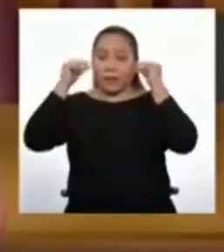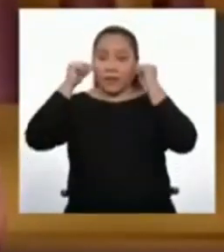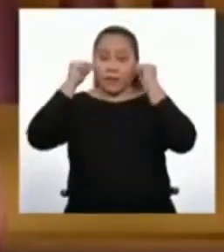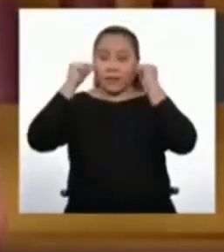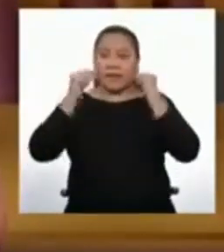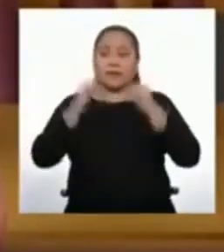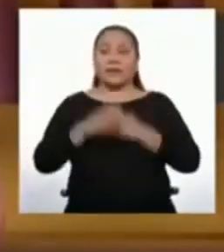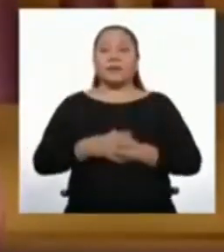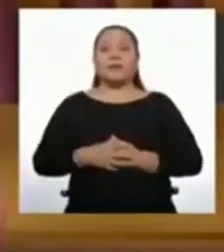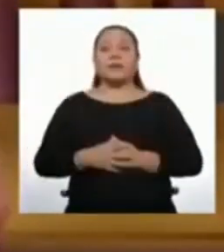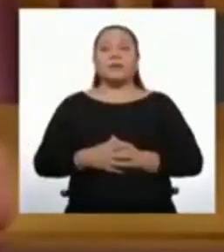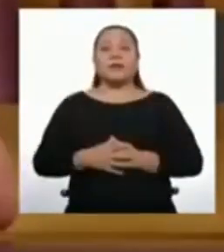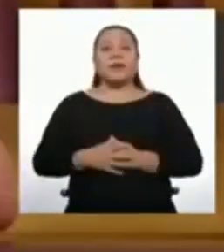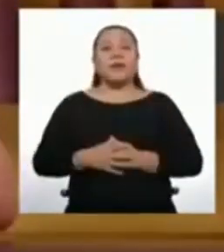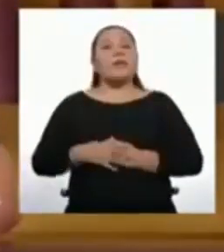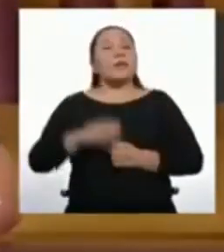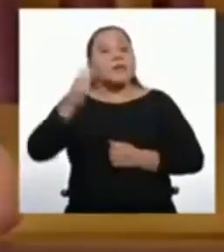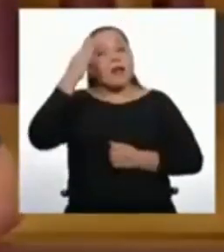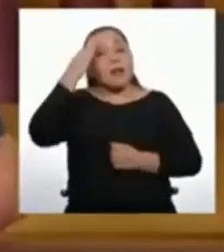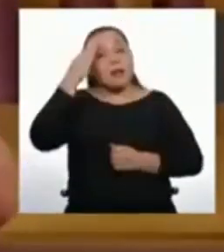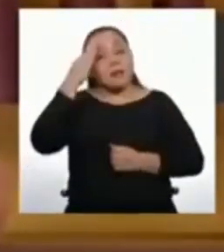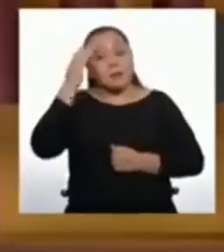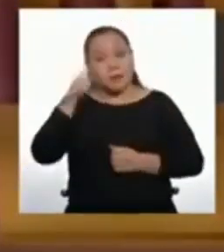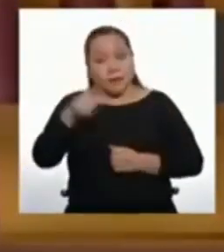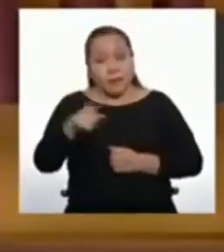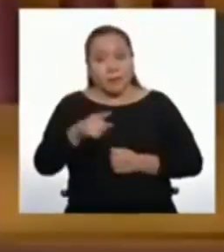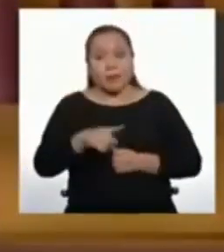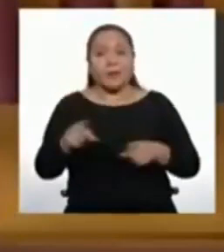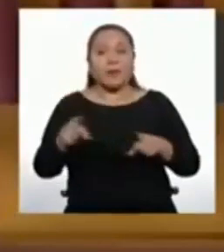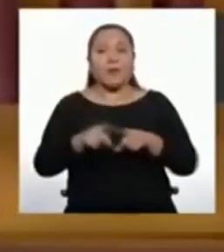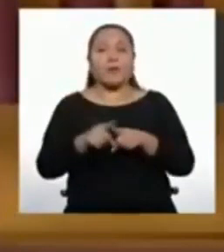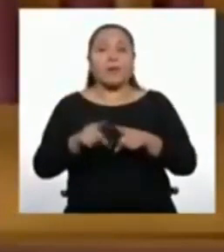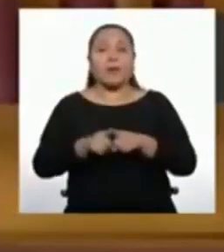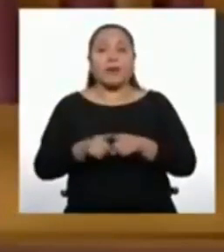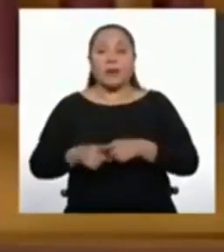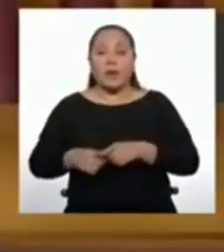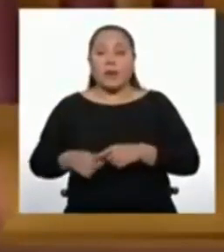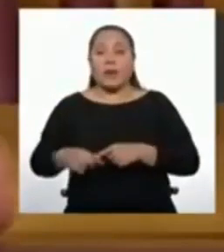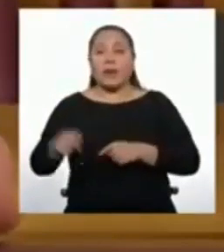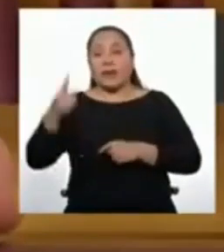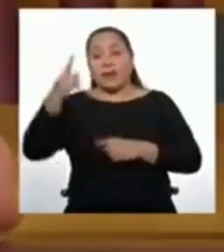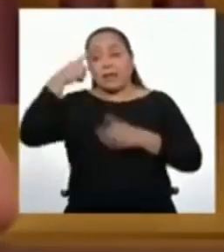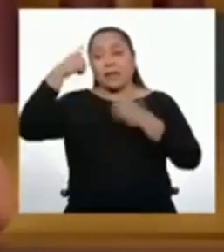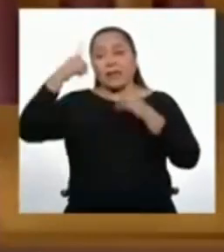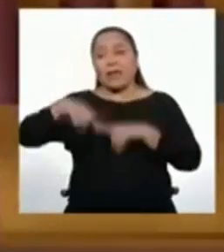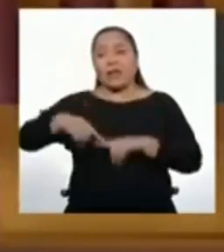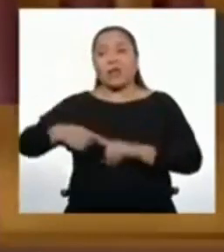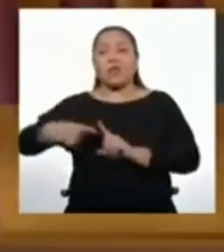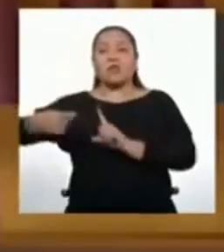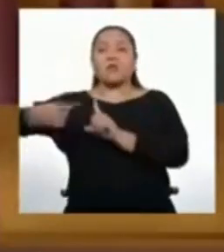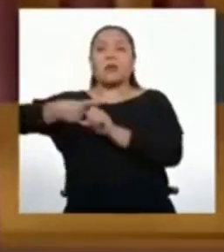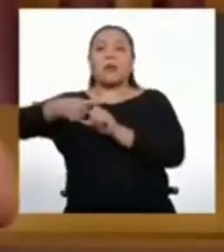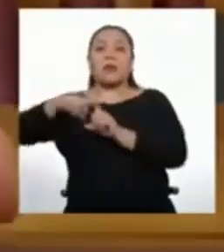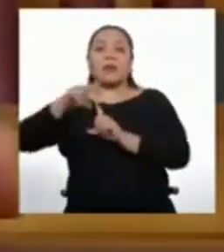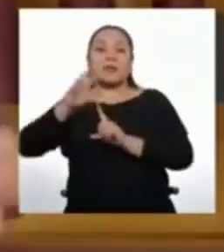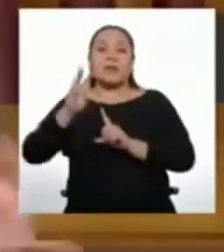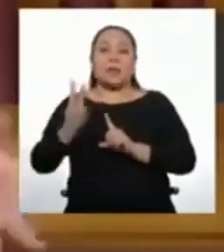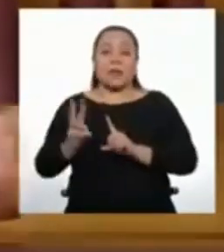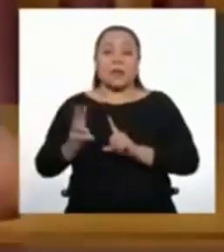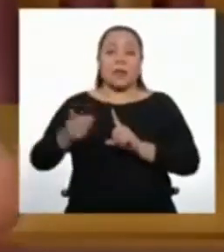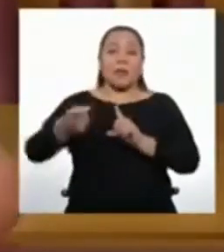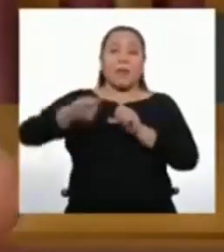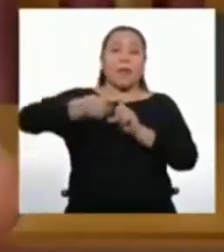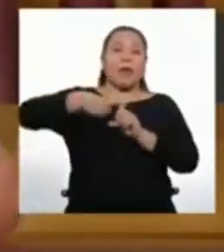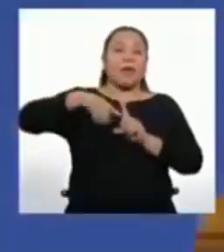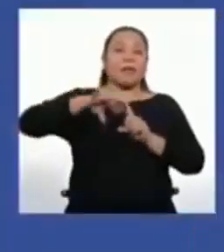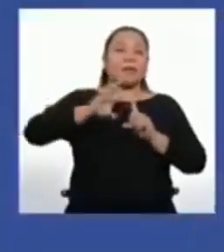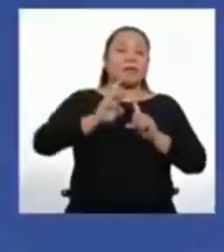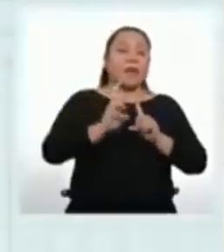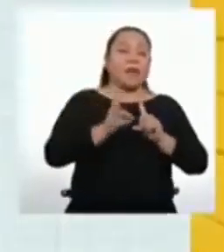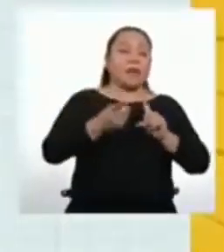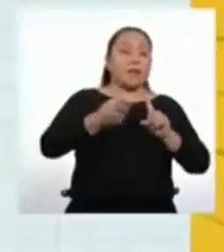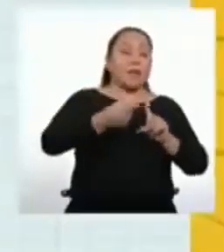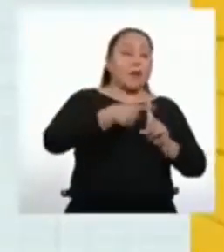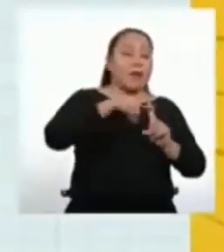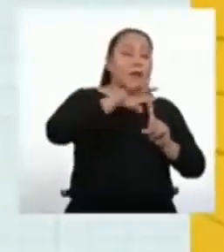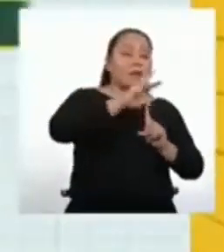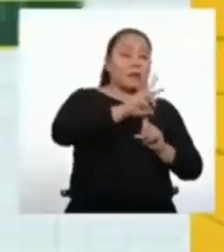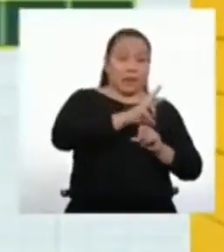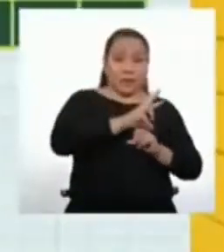Y también sabemos, por la premisa, que decidieron confeccionar 6 mascarillas más que el día anterior.